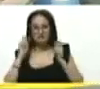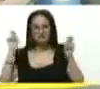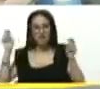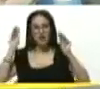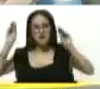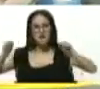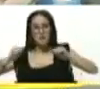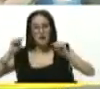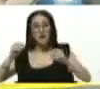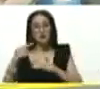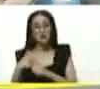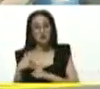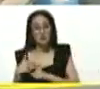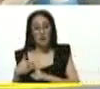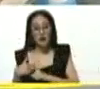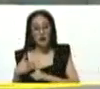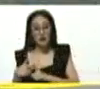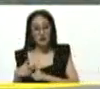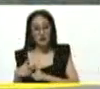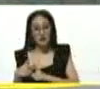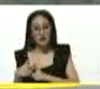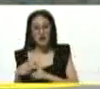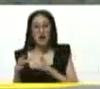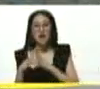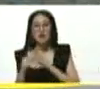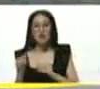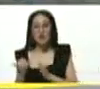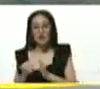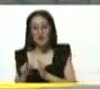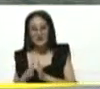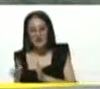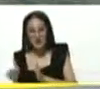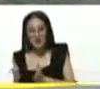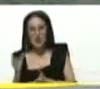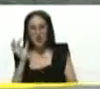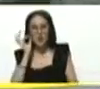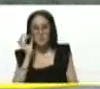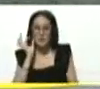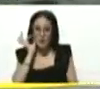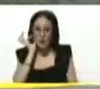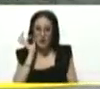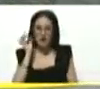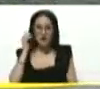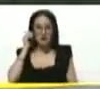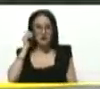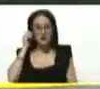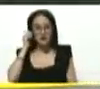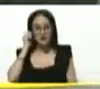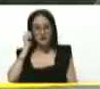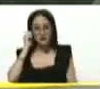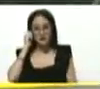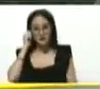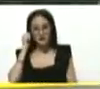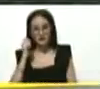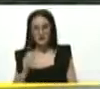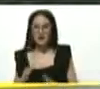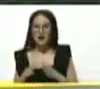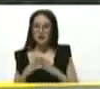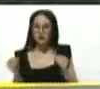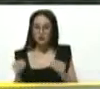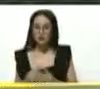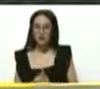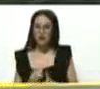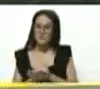llamado a sumar. Sumar y sumar. A todos los vecinos, a todas las vecinas. A todos los compatriotas. A todos.